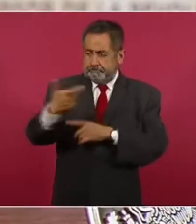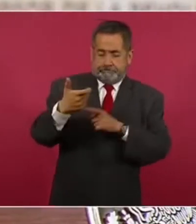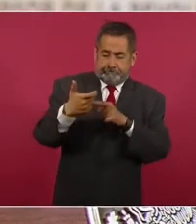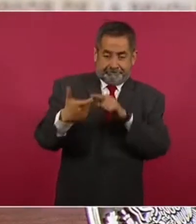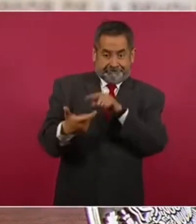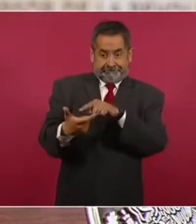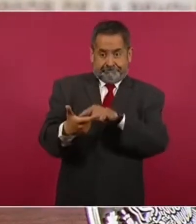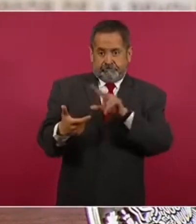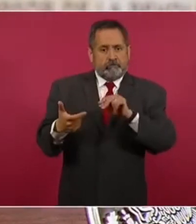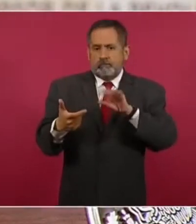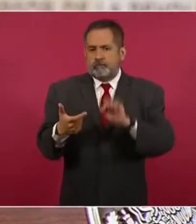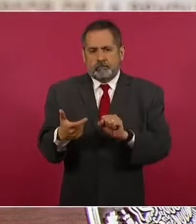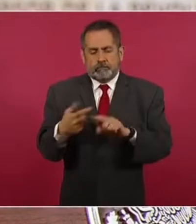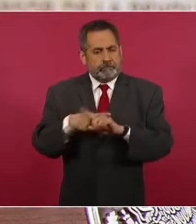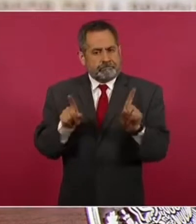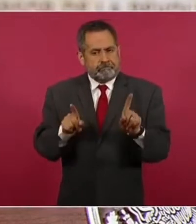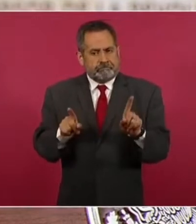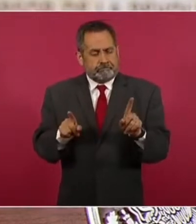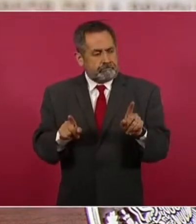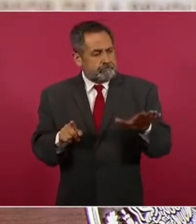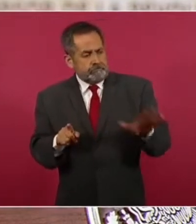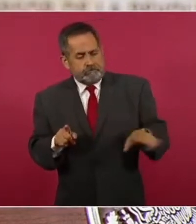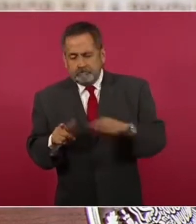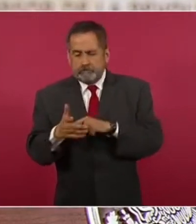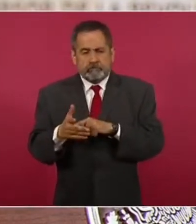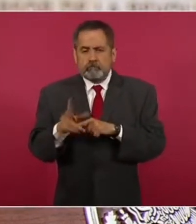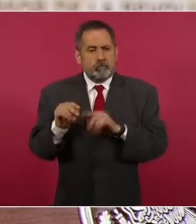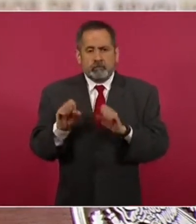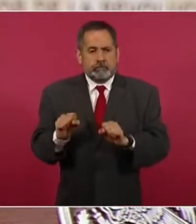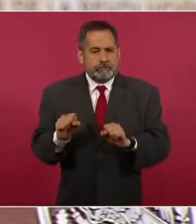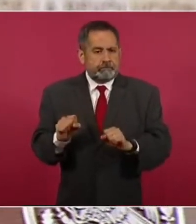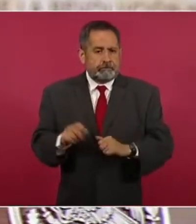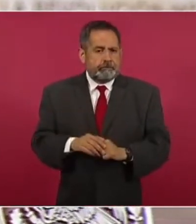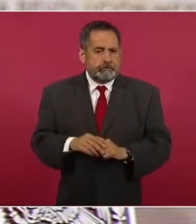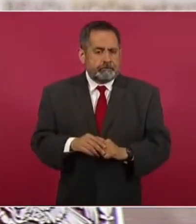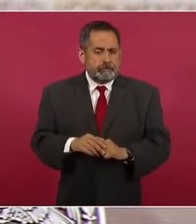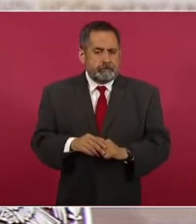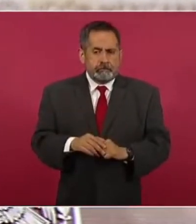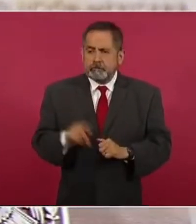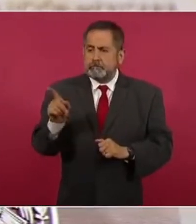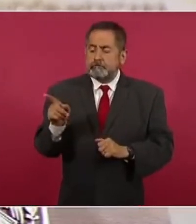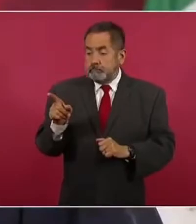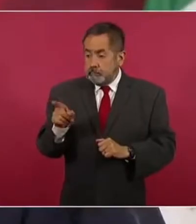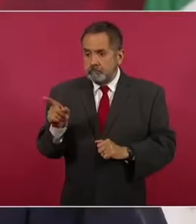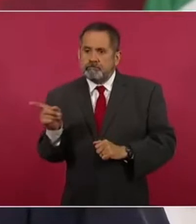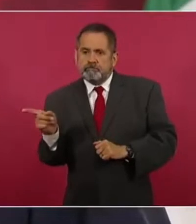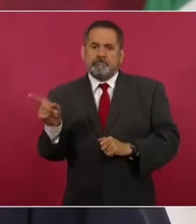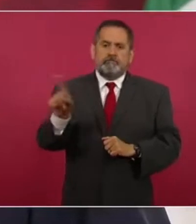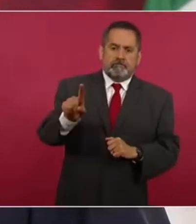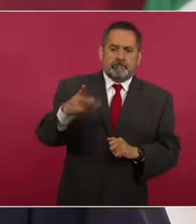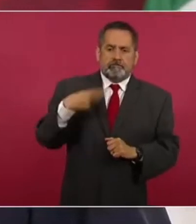detiene a otro elemento